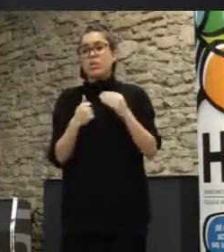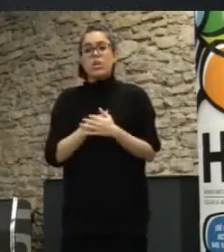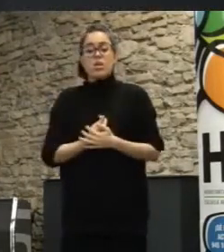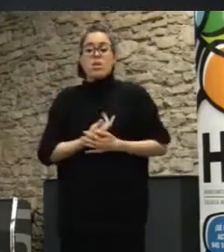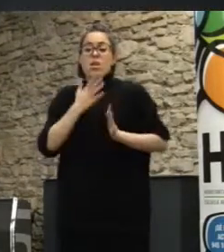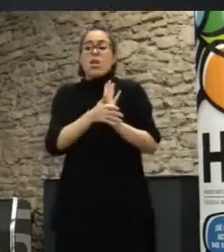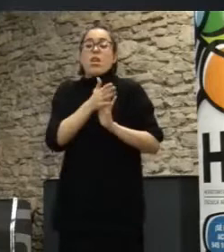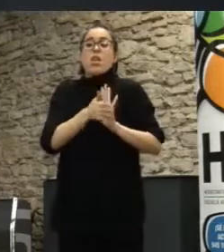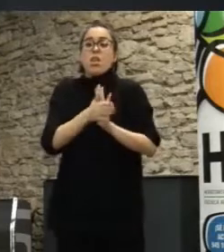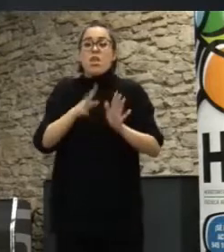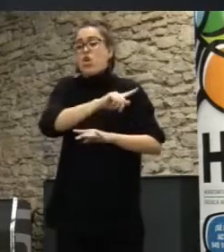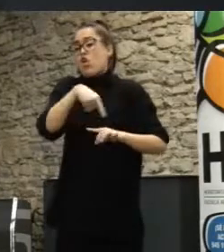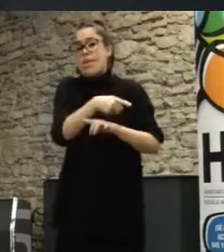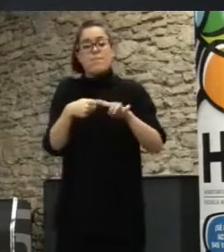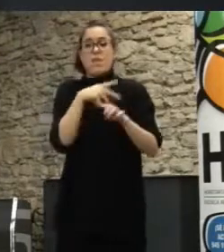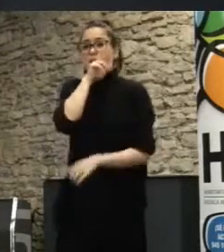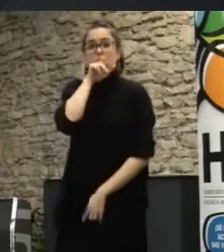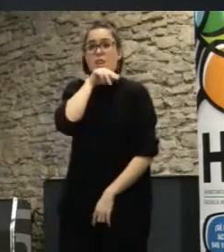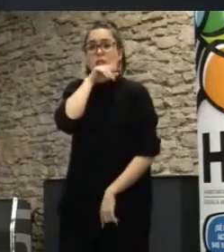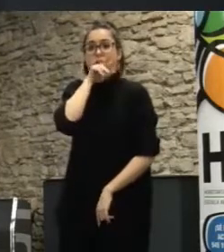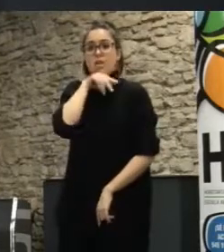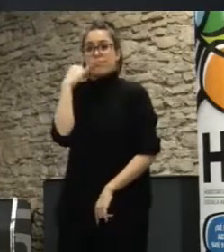me puedo estar una hora y media hablando no me doy cuenta